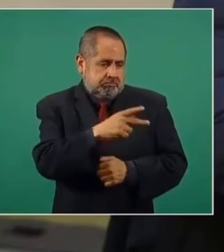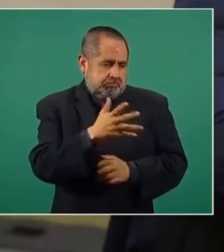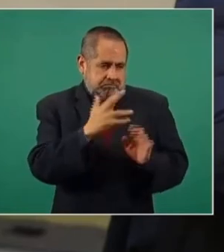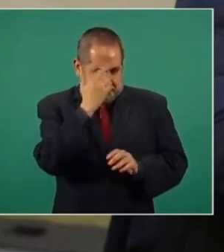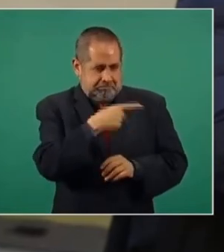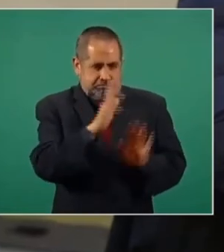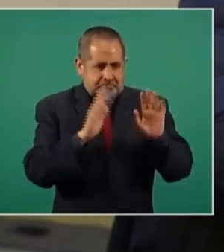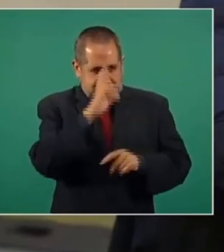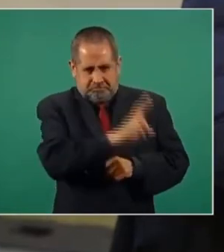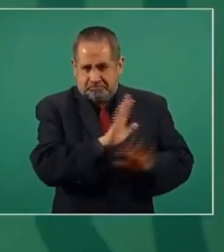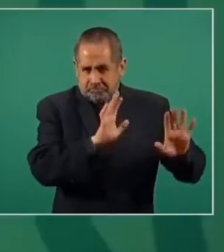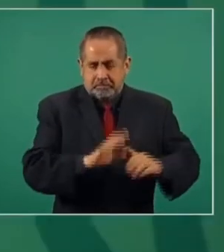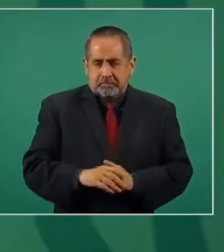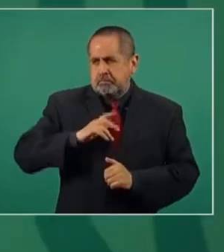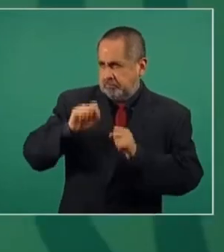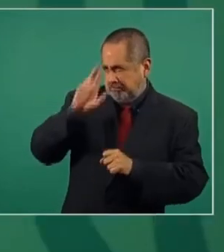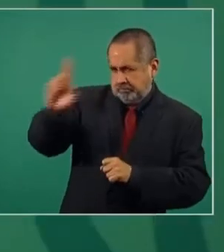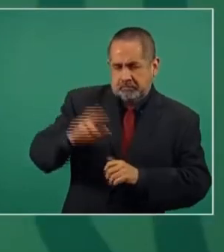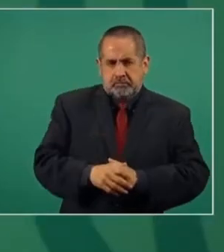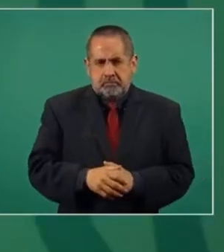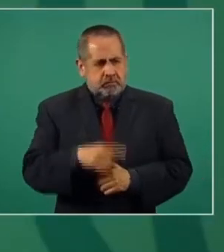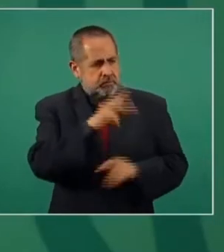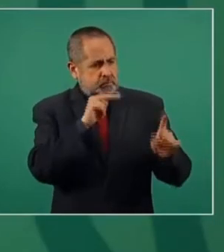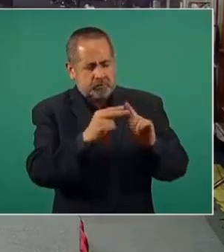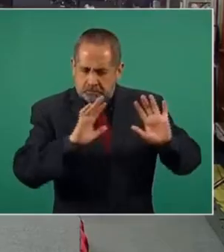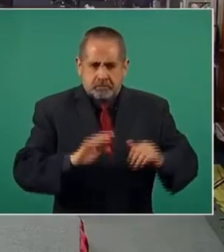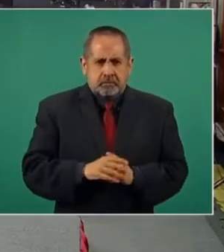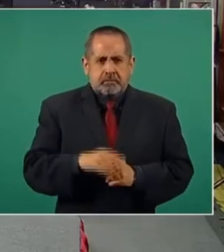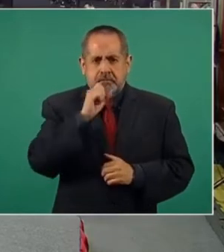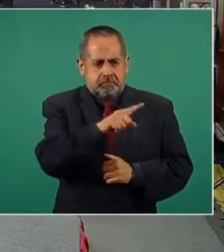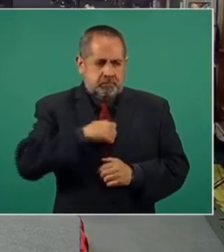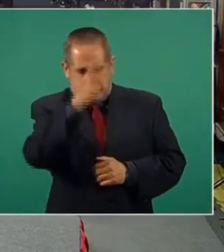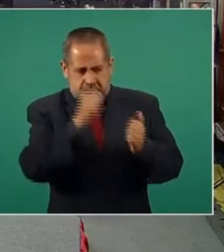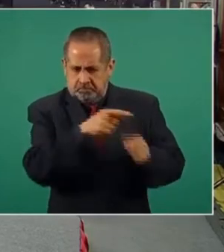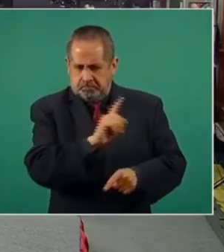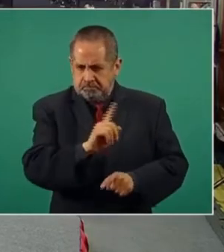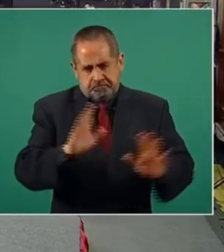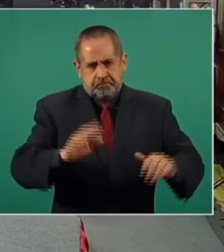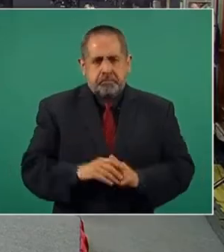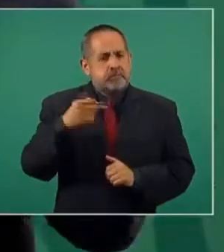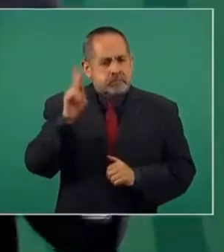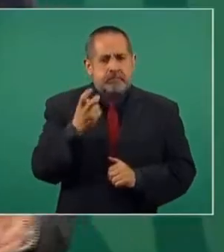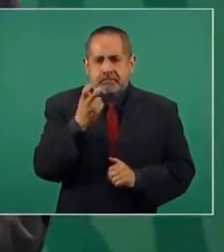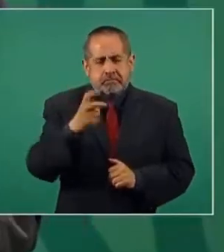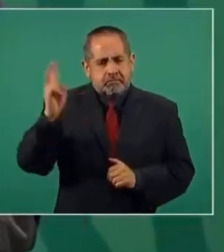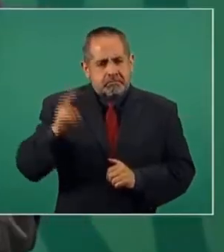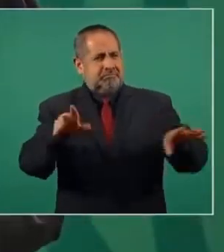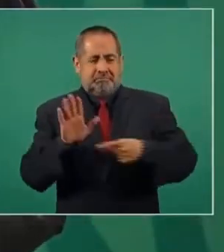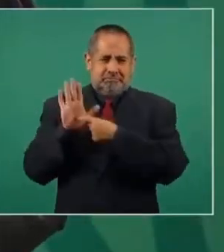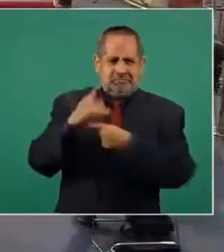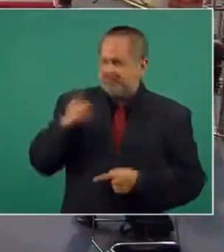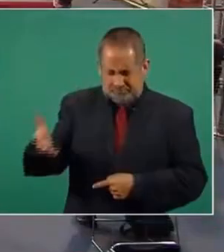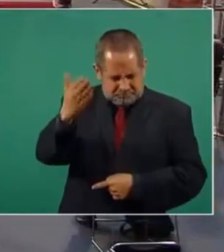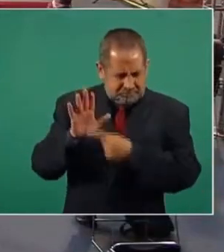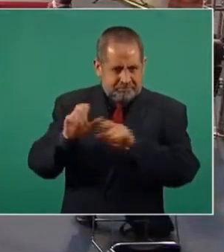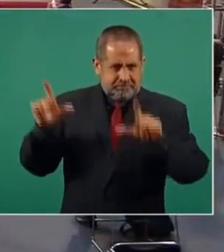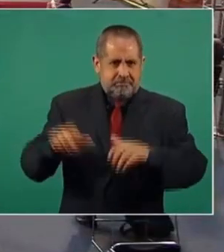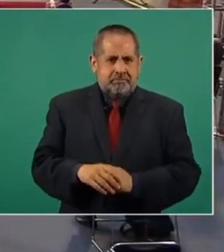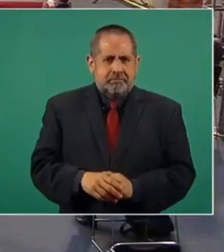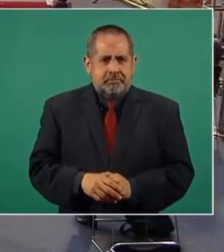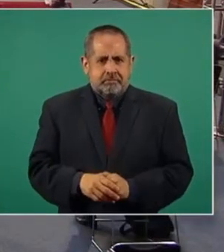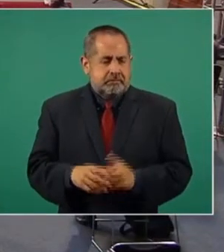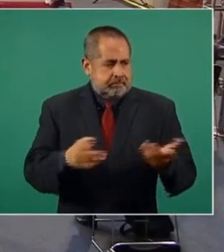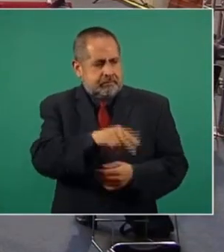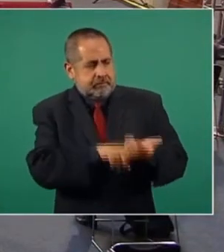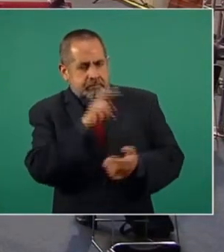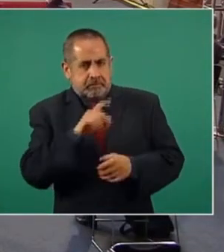la razón. Además, yo respeto tu punto de vista, aunque también no lo comparto. Pero esa es la realidad. A ver, ¿por no la pones? Es sobre esta preocupación.